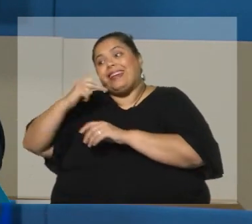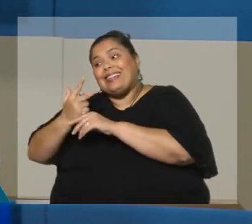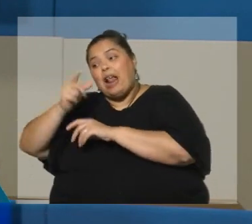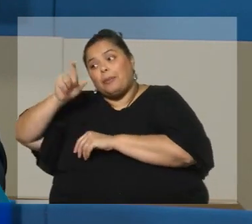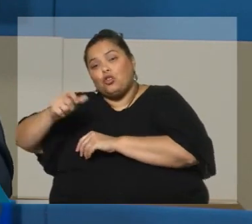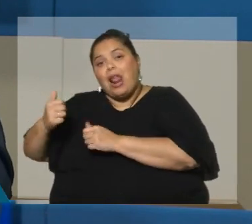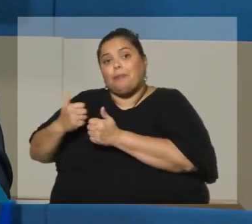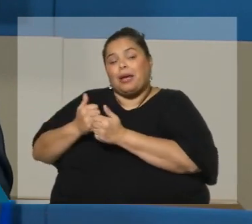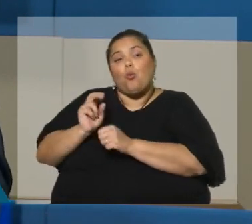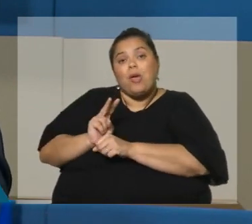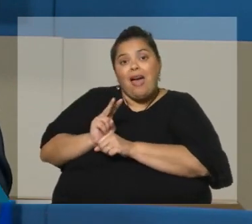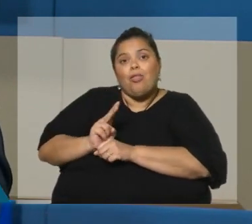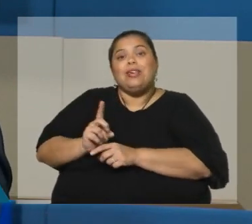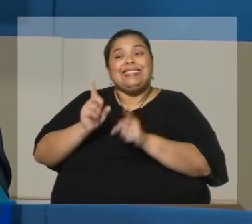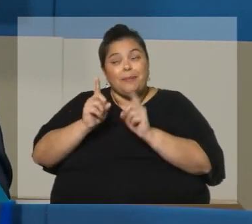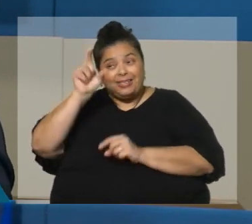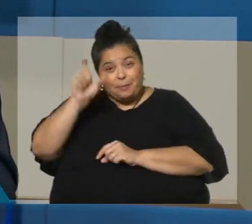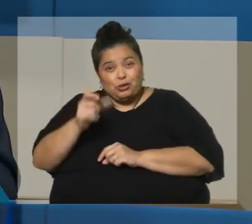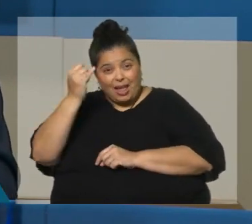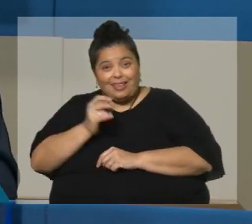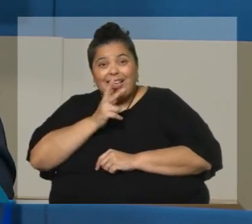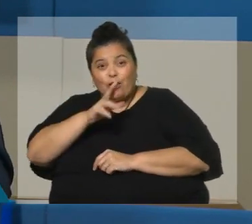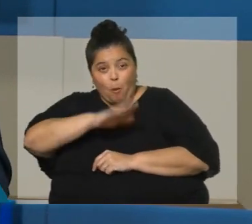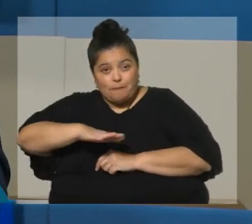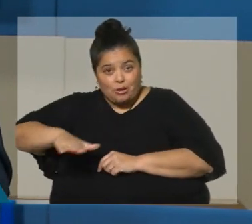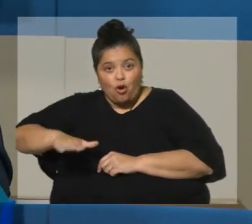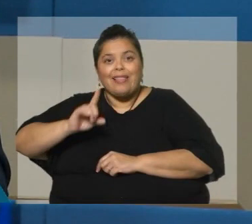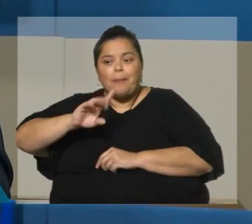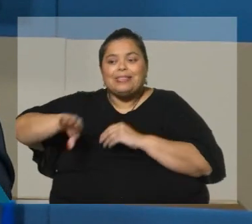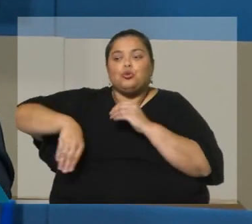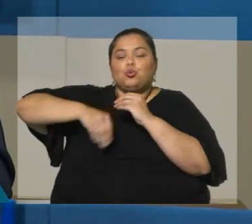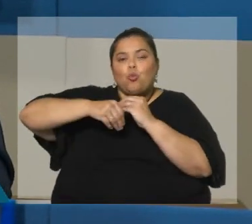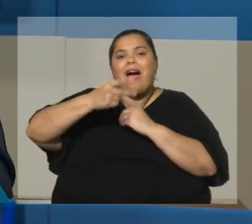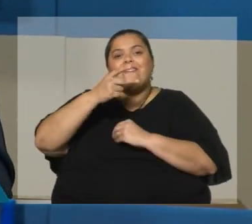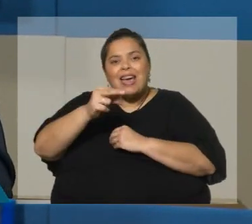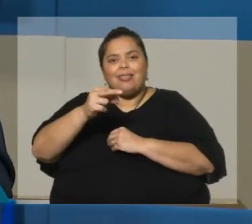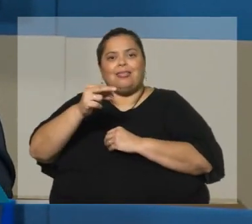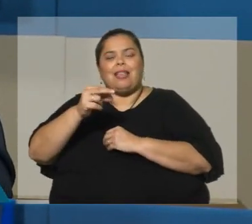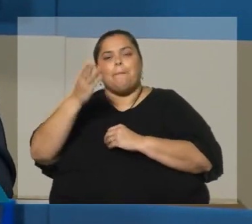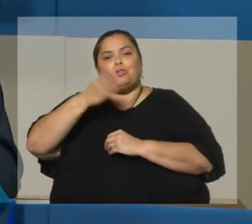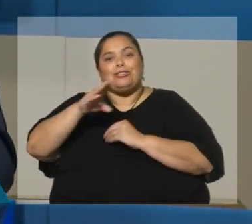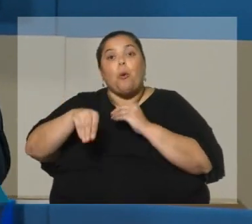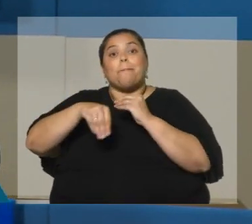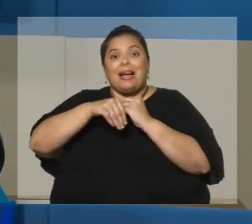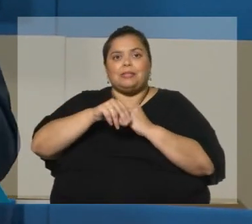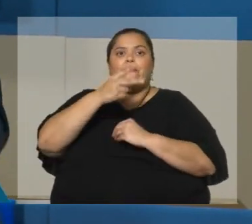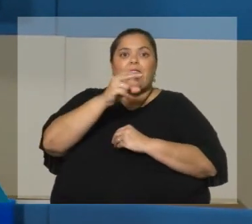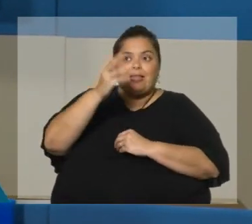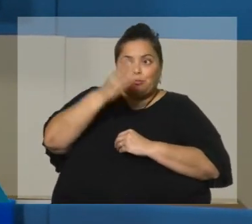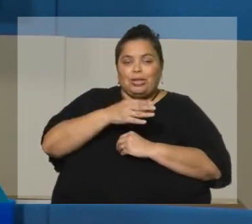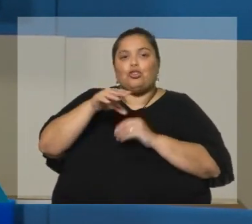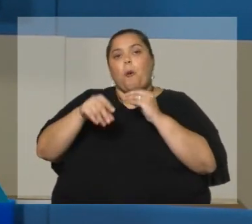si a su vez tiene hijos menores, un 20% acumulable con el otro 25%. A ver,